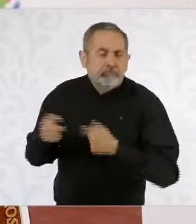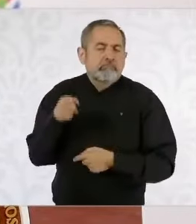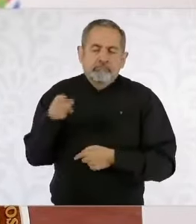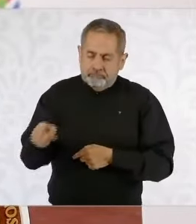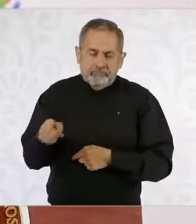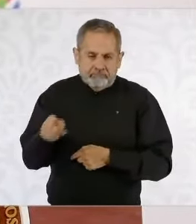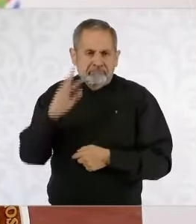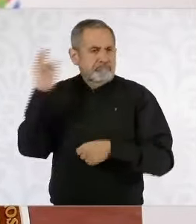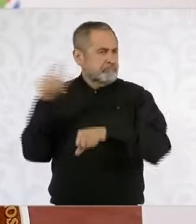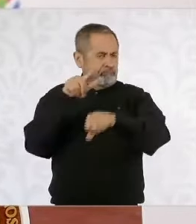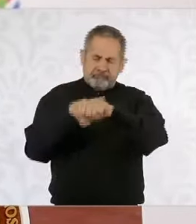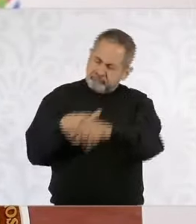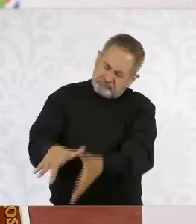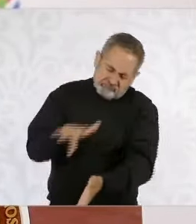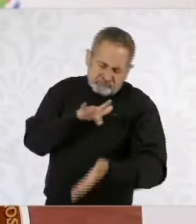apoyo federal que requiera a Tabasco. Gracias. Gracias. Gracias. Gracias. Gracias.